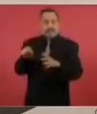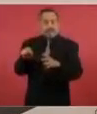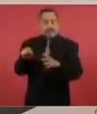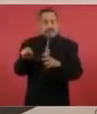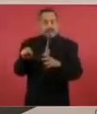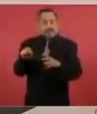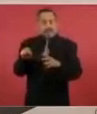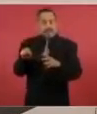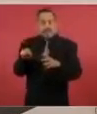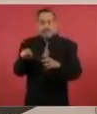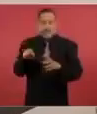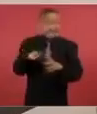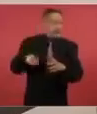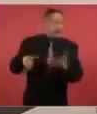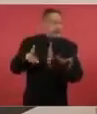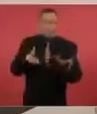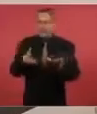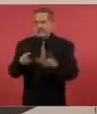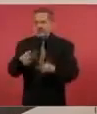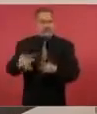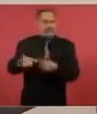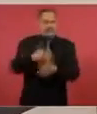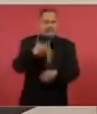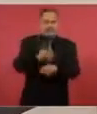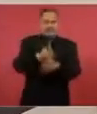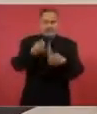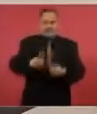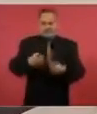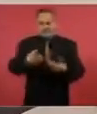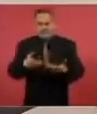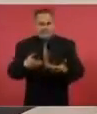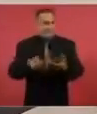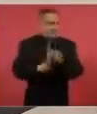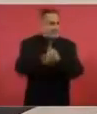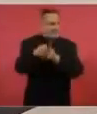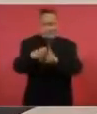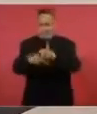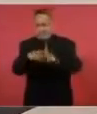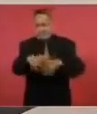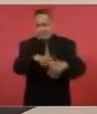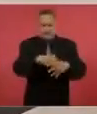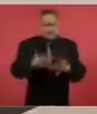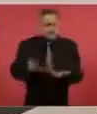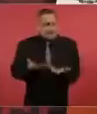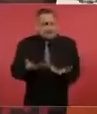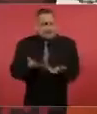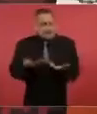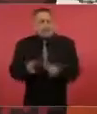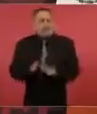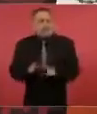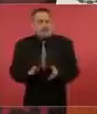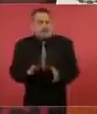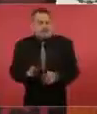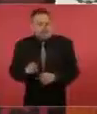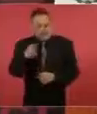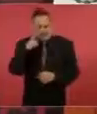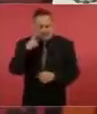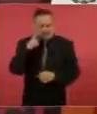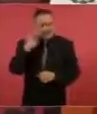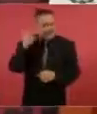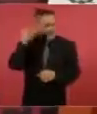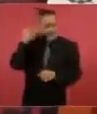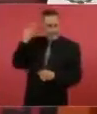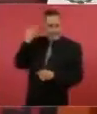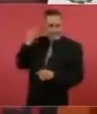grave problema de la inseguridad pública sólo podía contar con